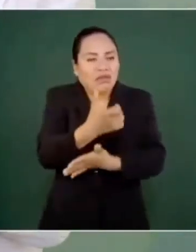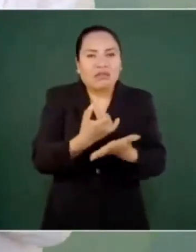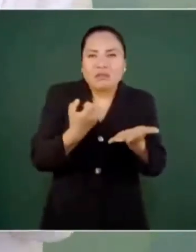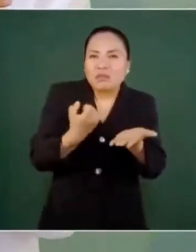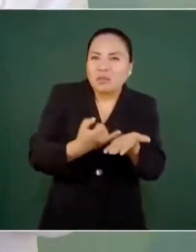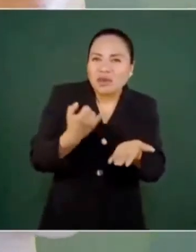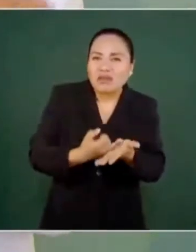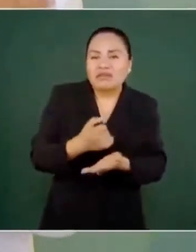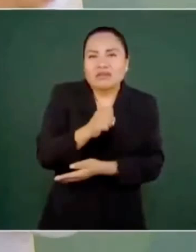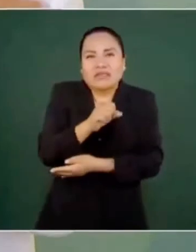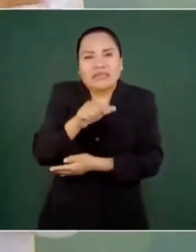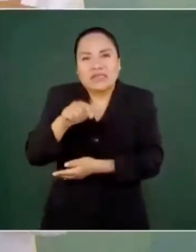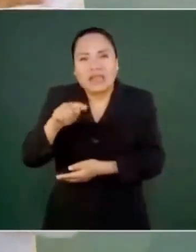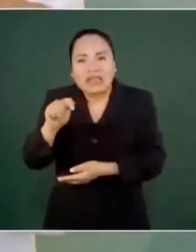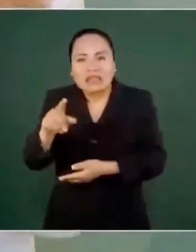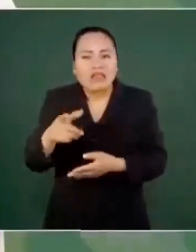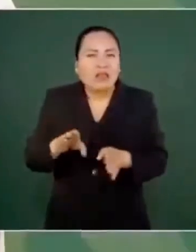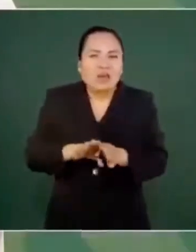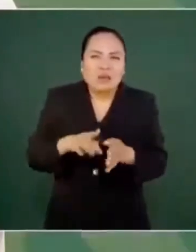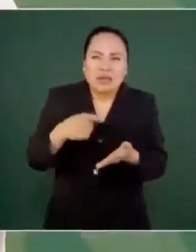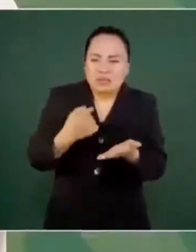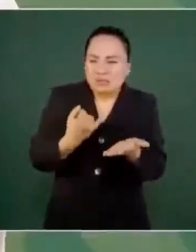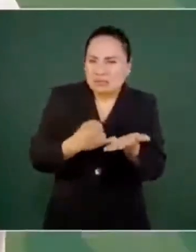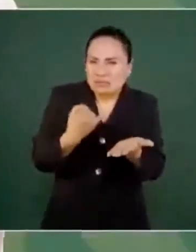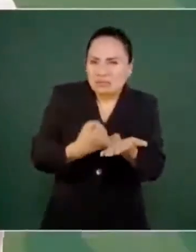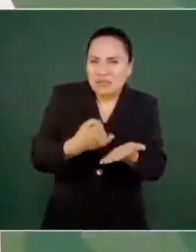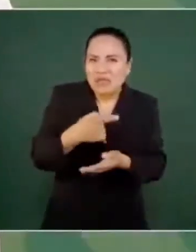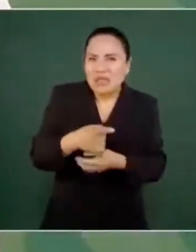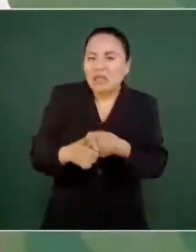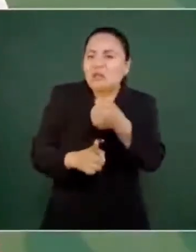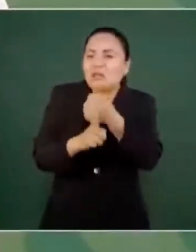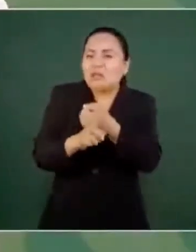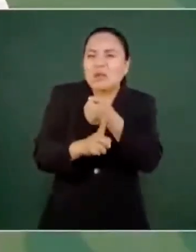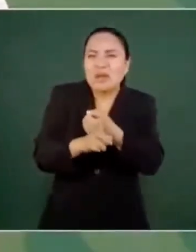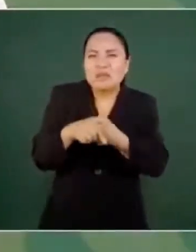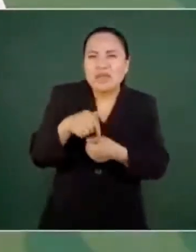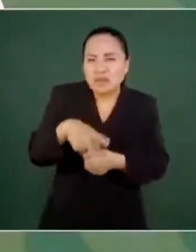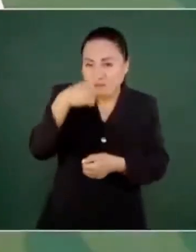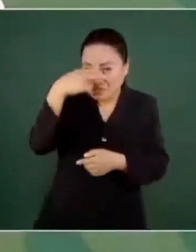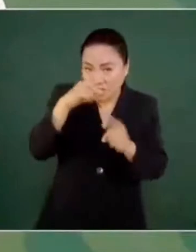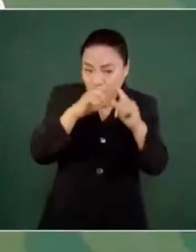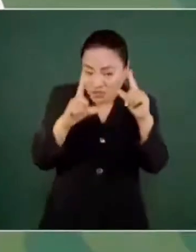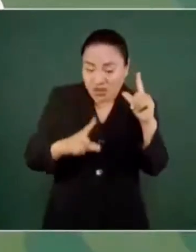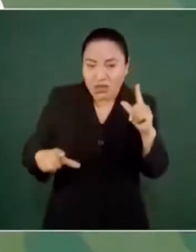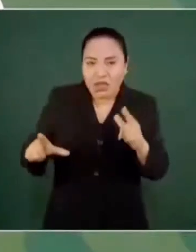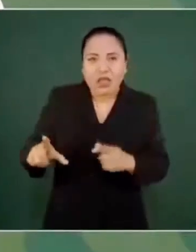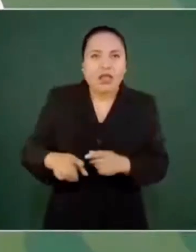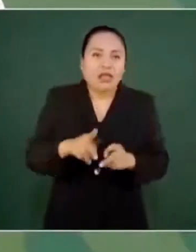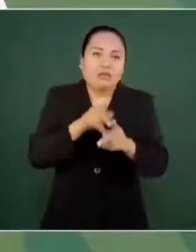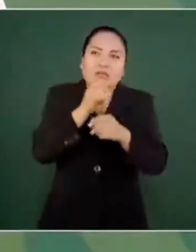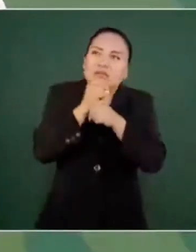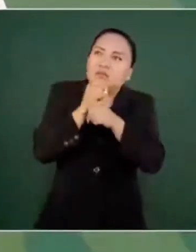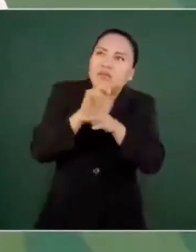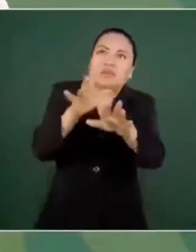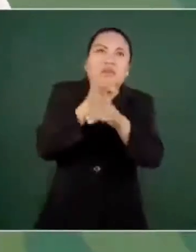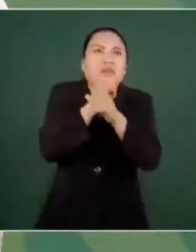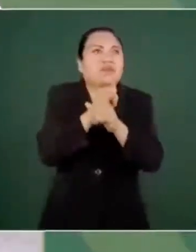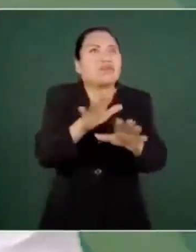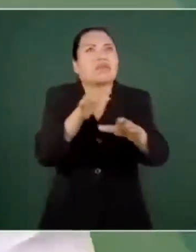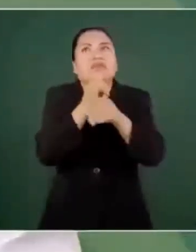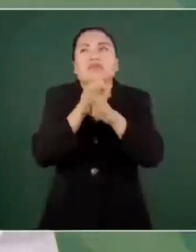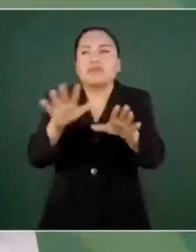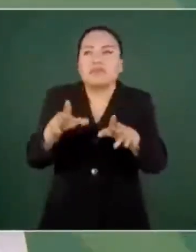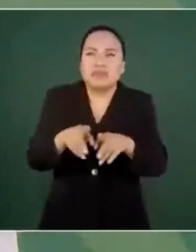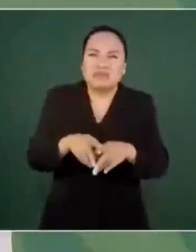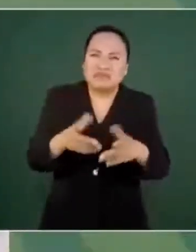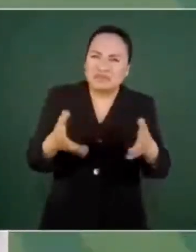El problema fiscal de México es que los ambulantes, los que se buscan la vida como